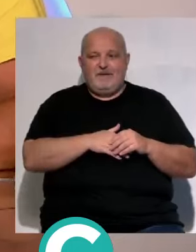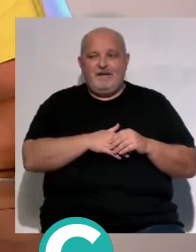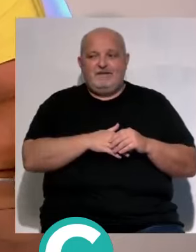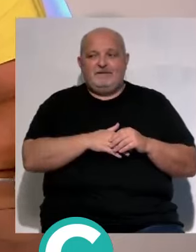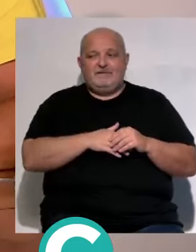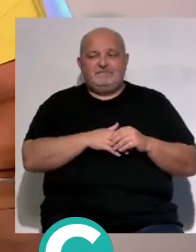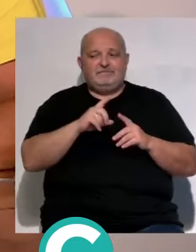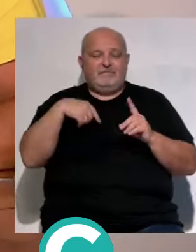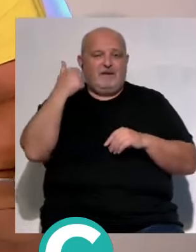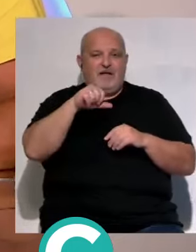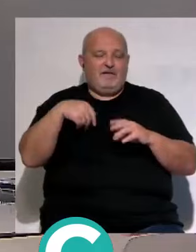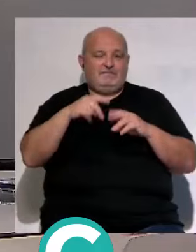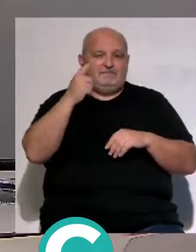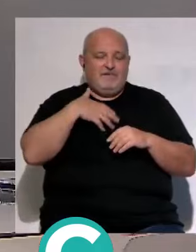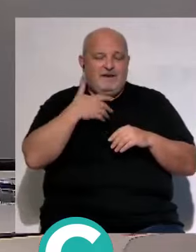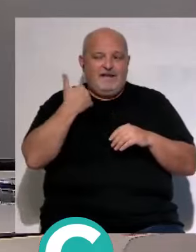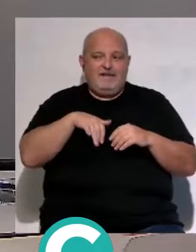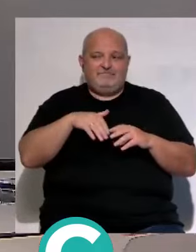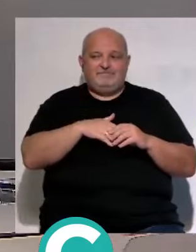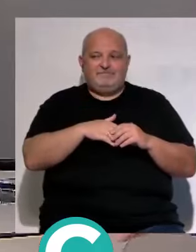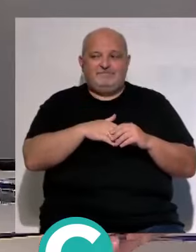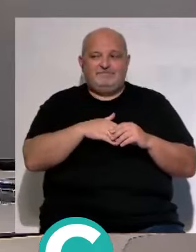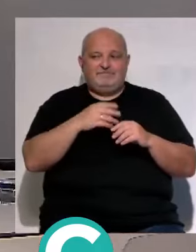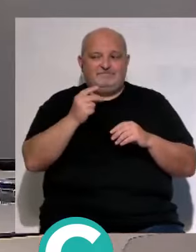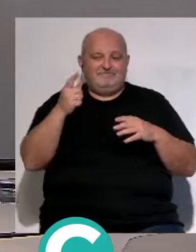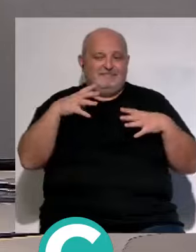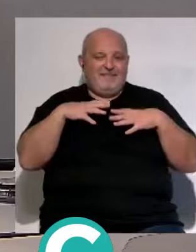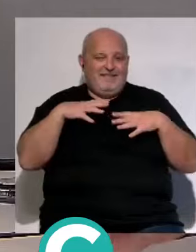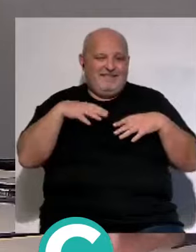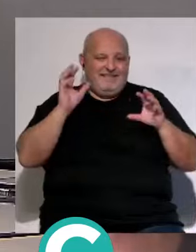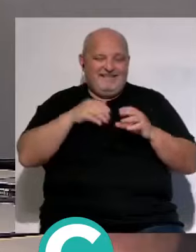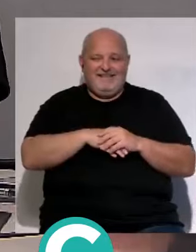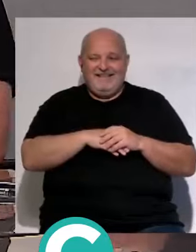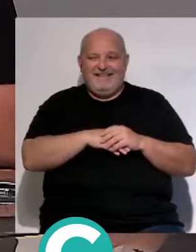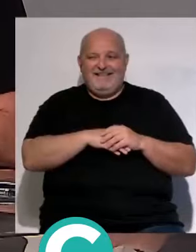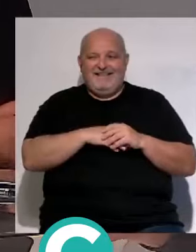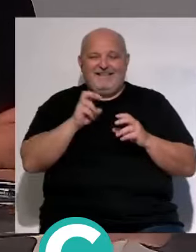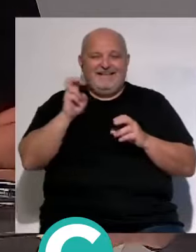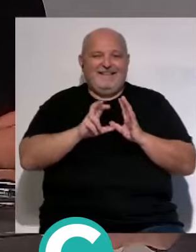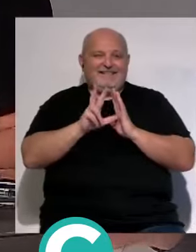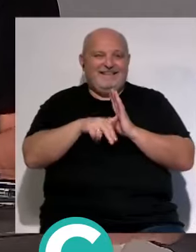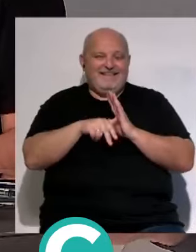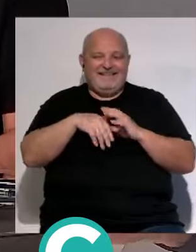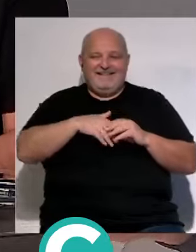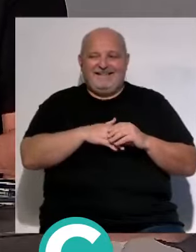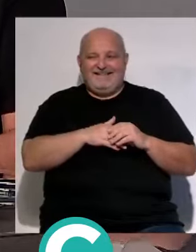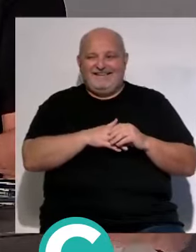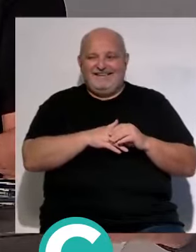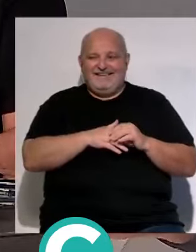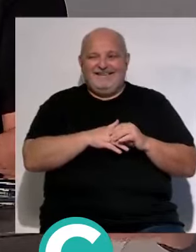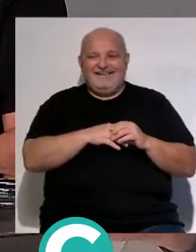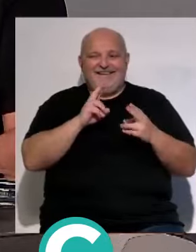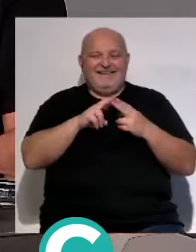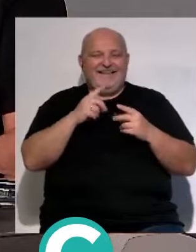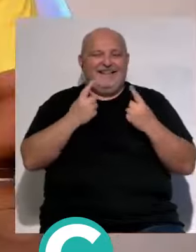yo voy la semana que viene pero vamos porque voy a estar de vacaciones yo no he llegado tarde he llegado tarde es el